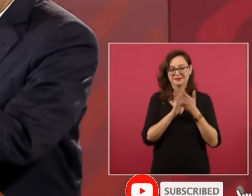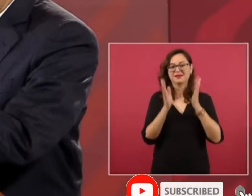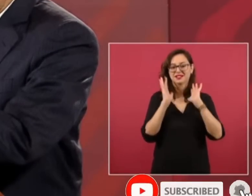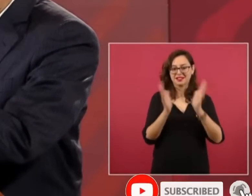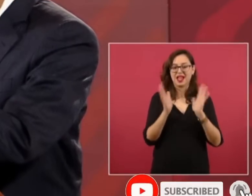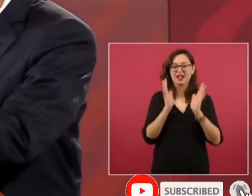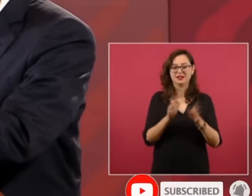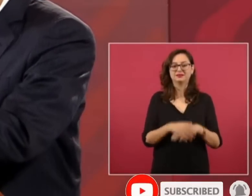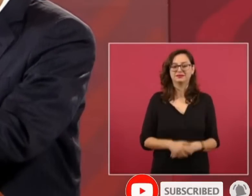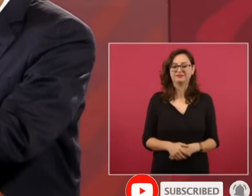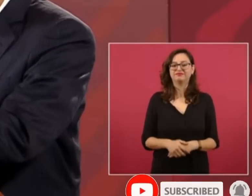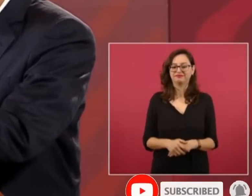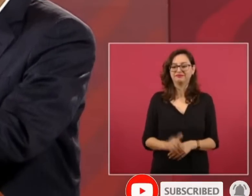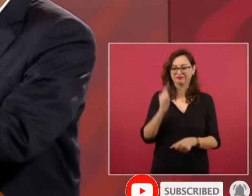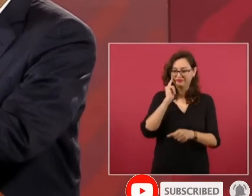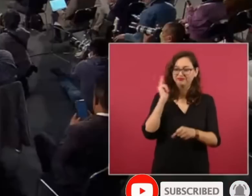No.